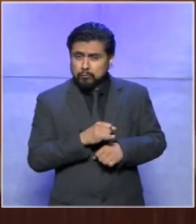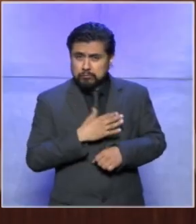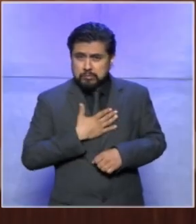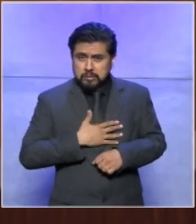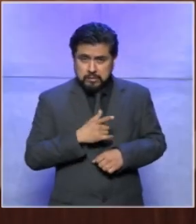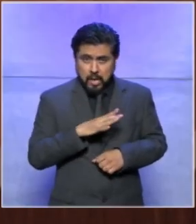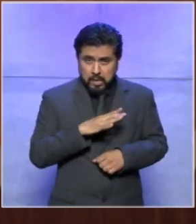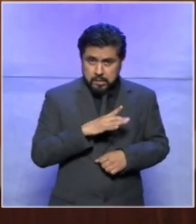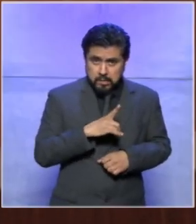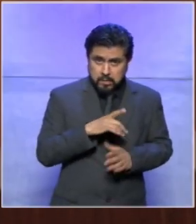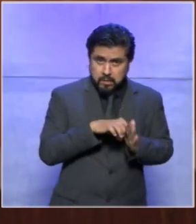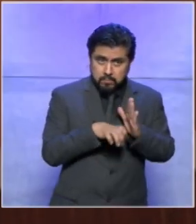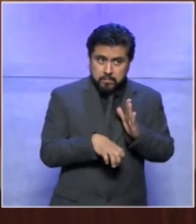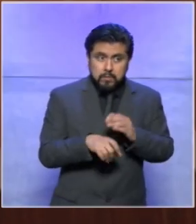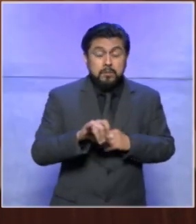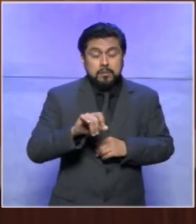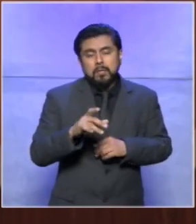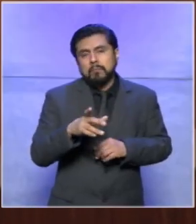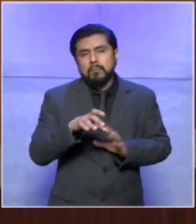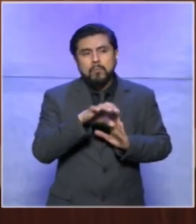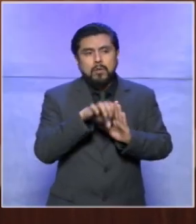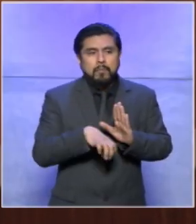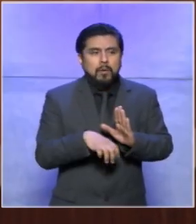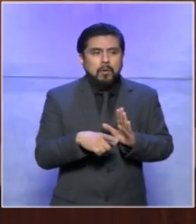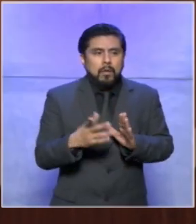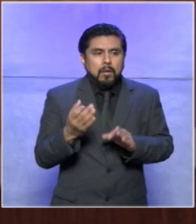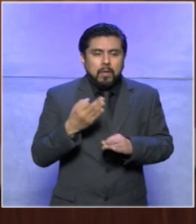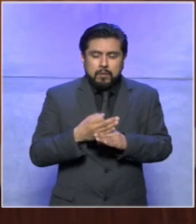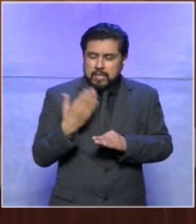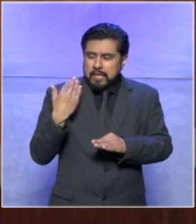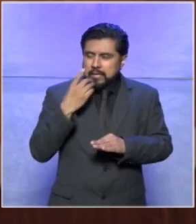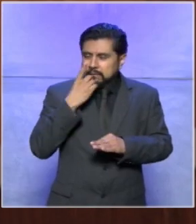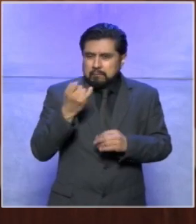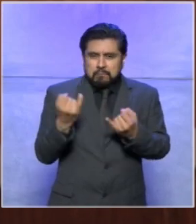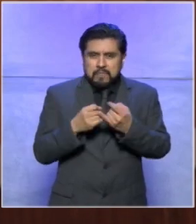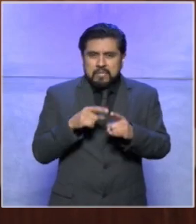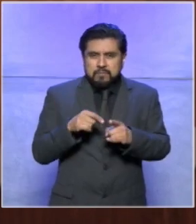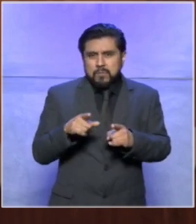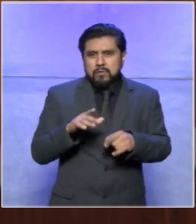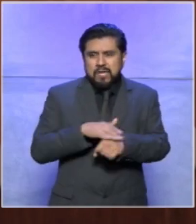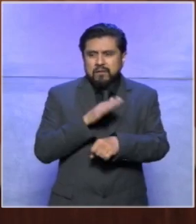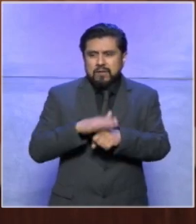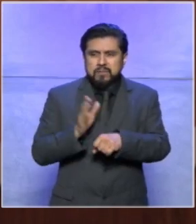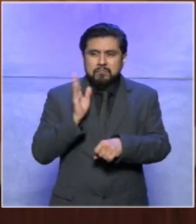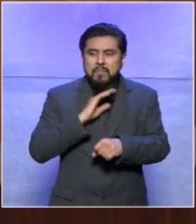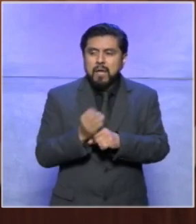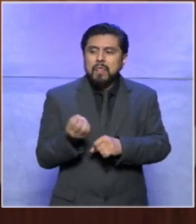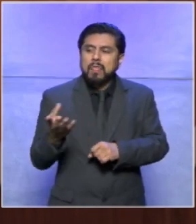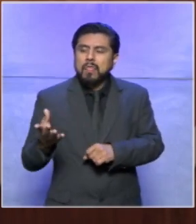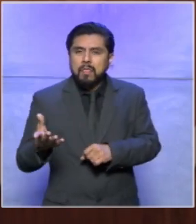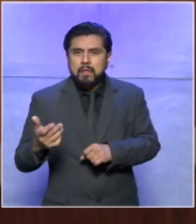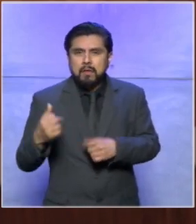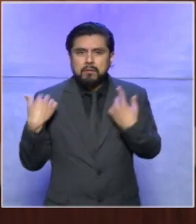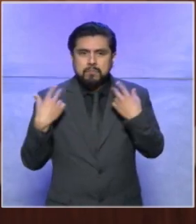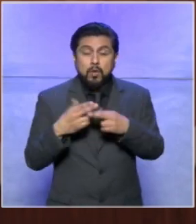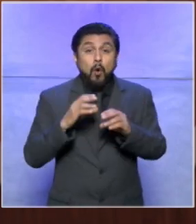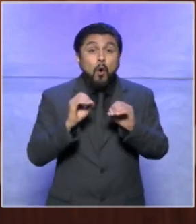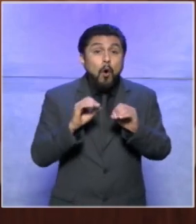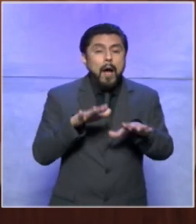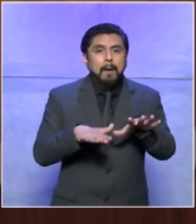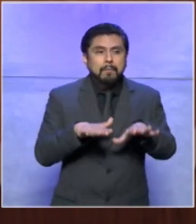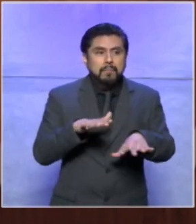a ver cuéntanos como o no pasa lo que acabo de decir o no hacen caso